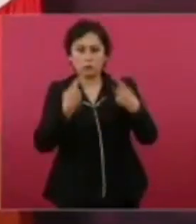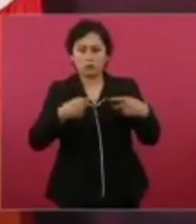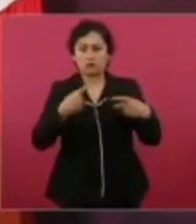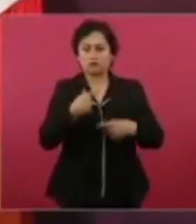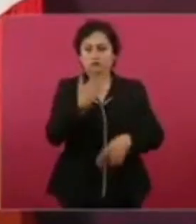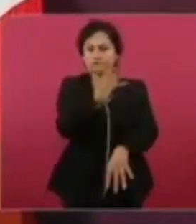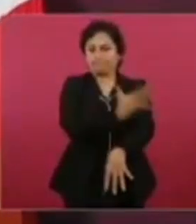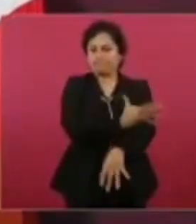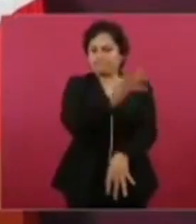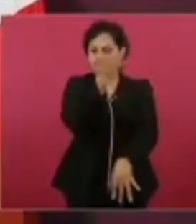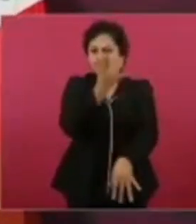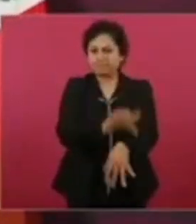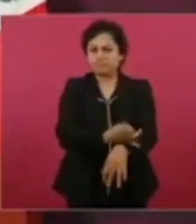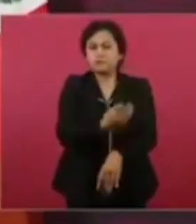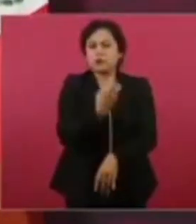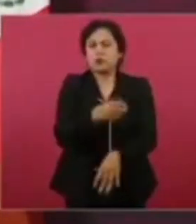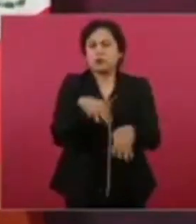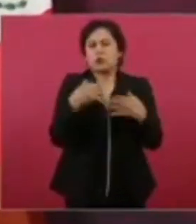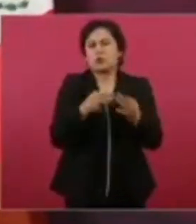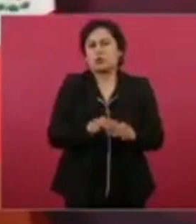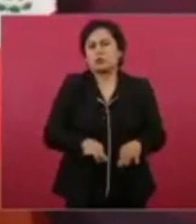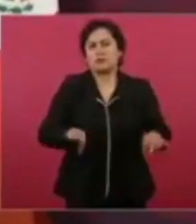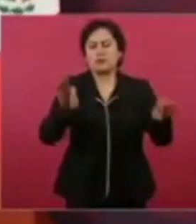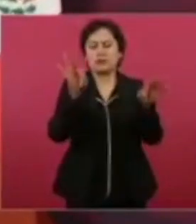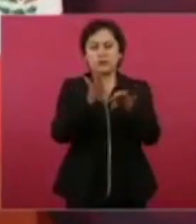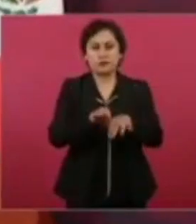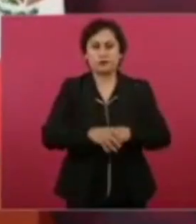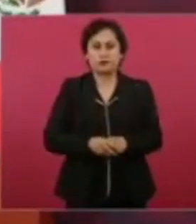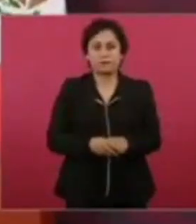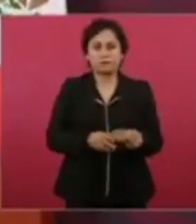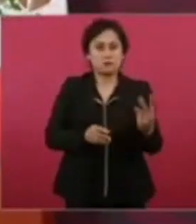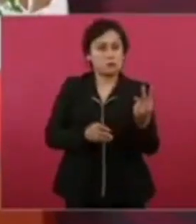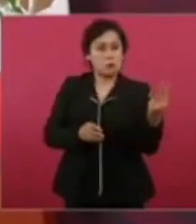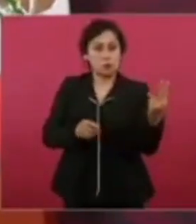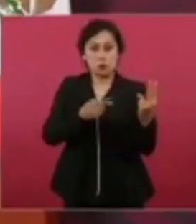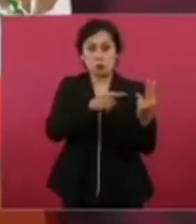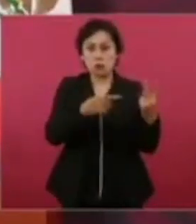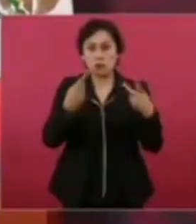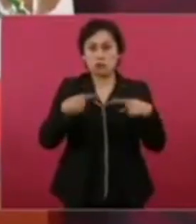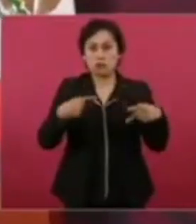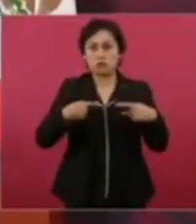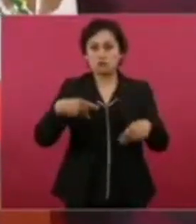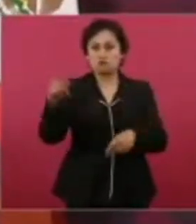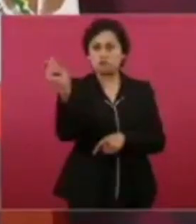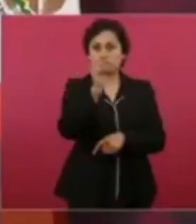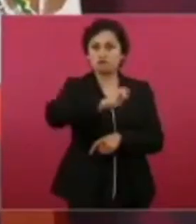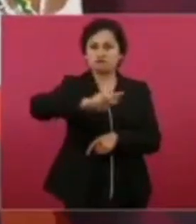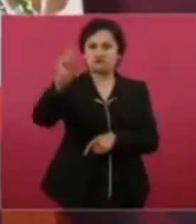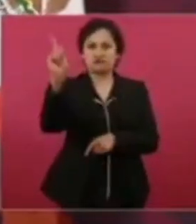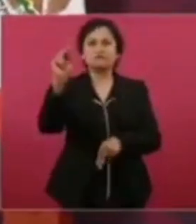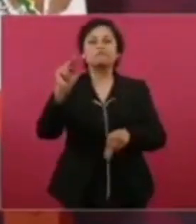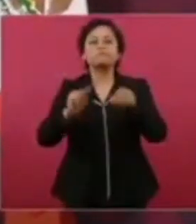importante, y con buen nivel profesional,